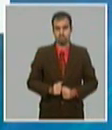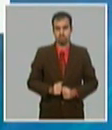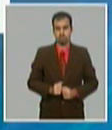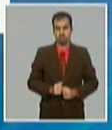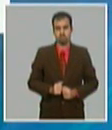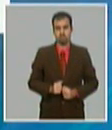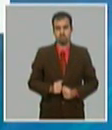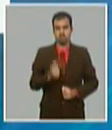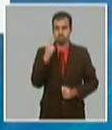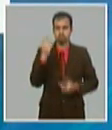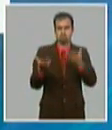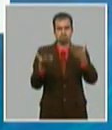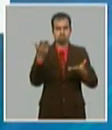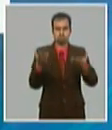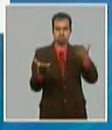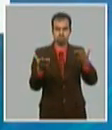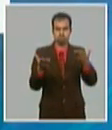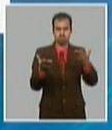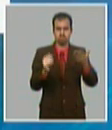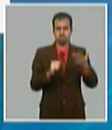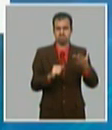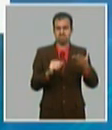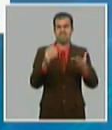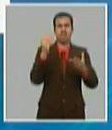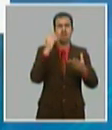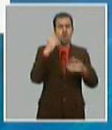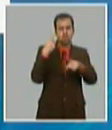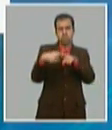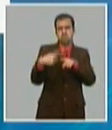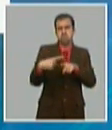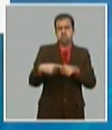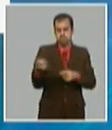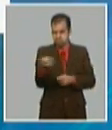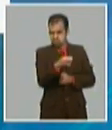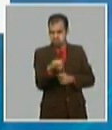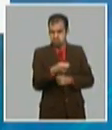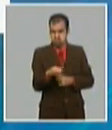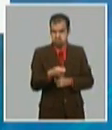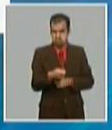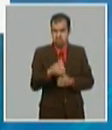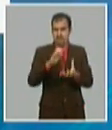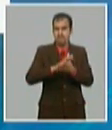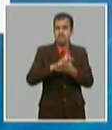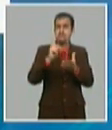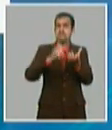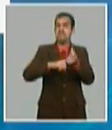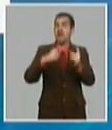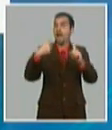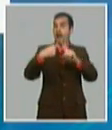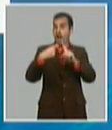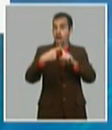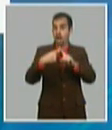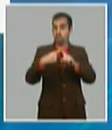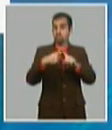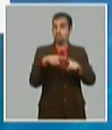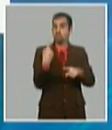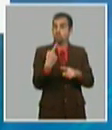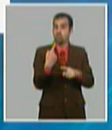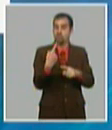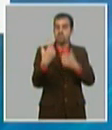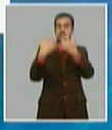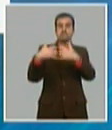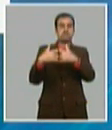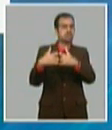ver por ejemplo en el caso del fertilizante NPK este año no hemos producido nada tenemos dos plantas una en